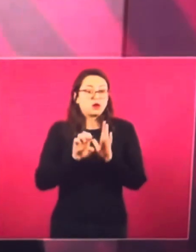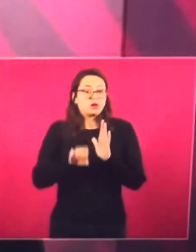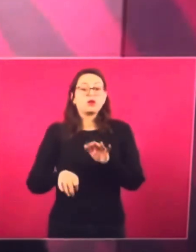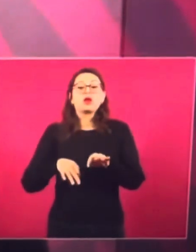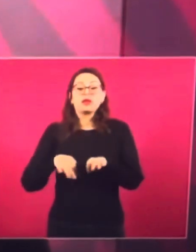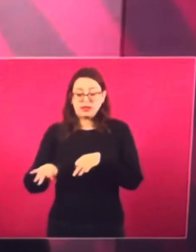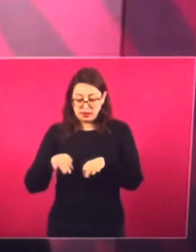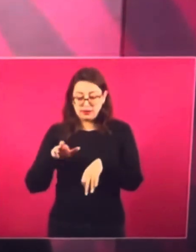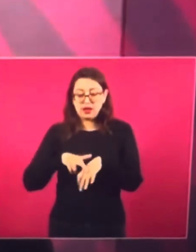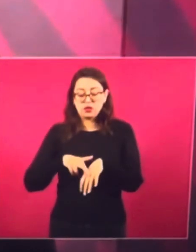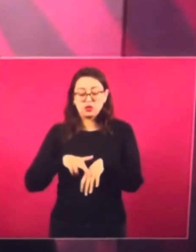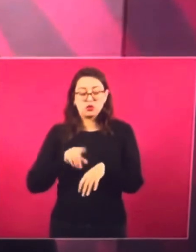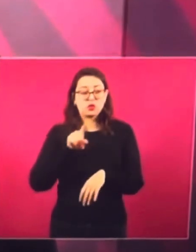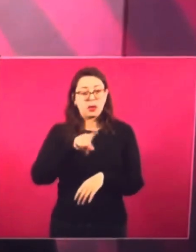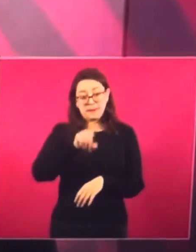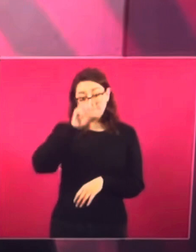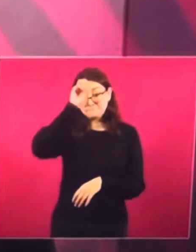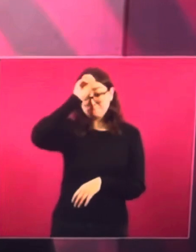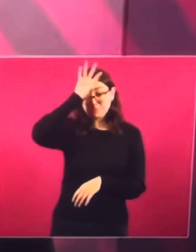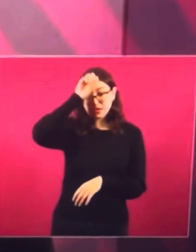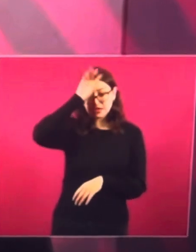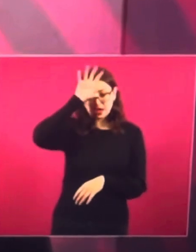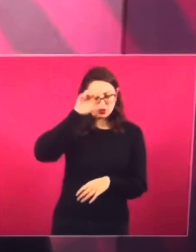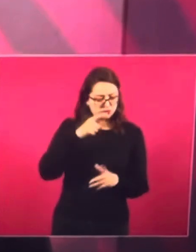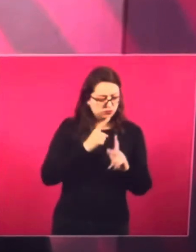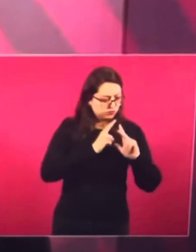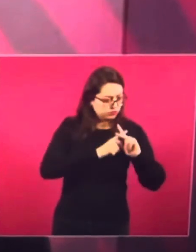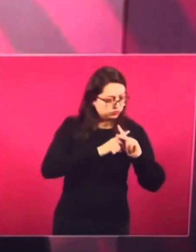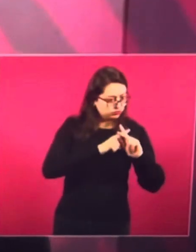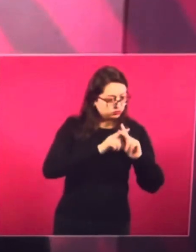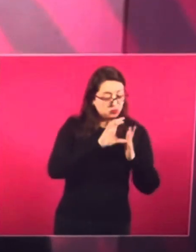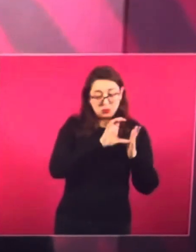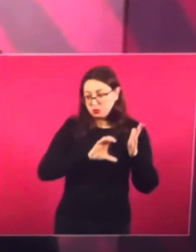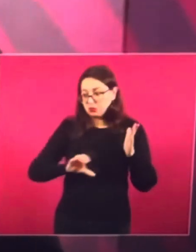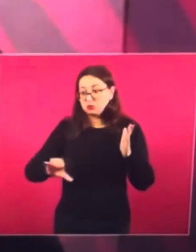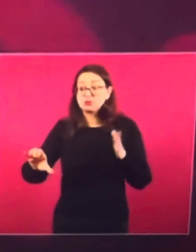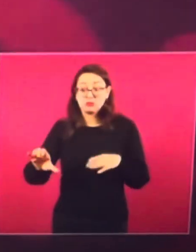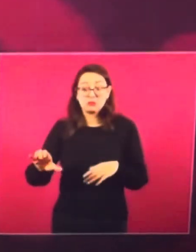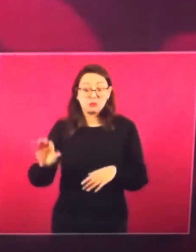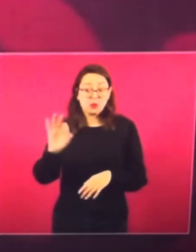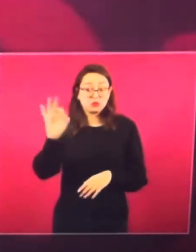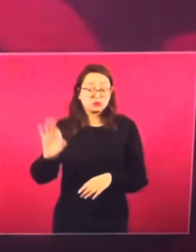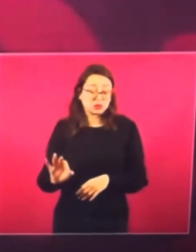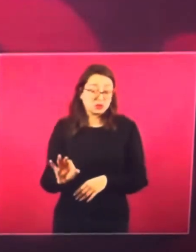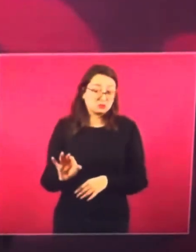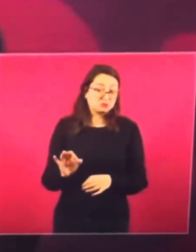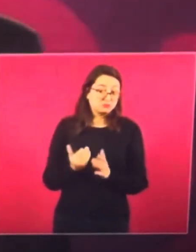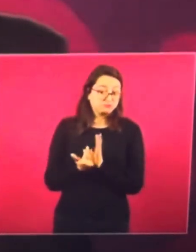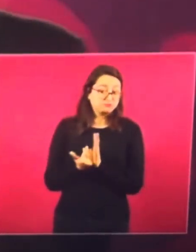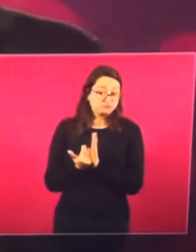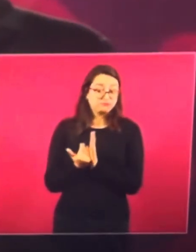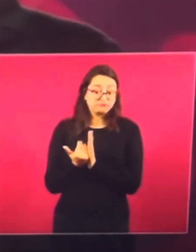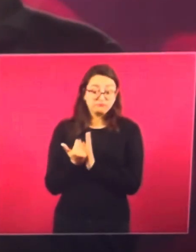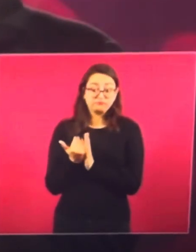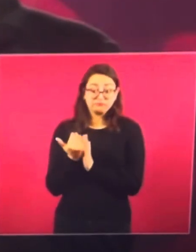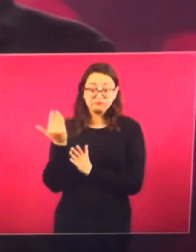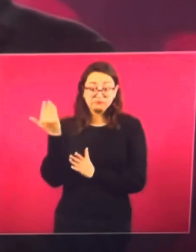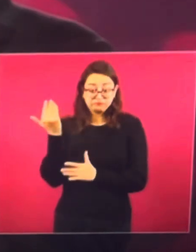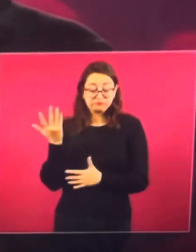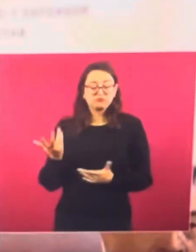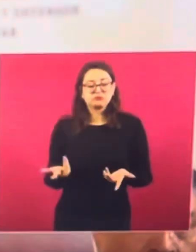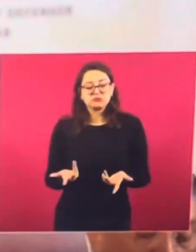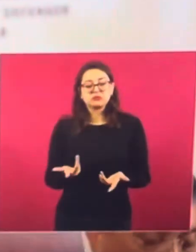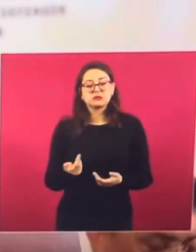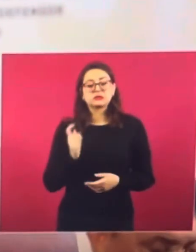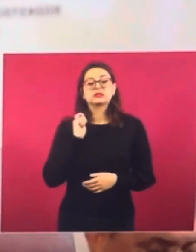que de acuerdo a las tradiciones que tenemos, entonces va a seguir habiendo una